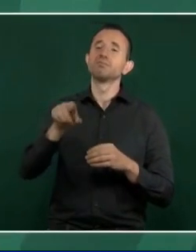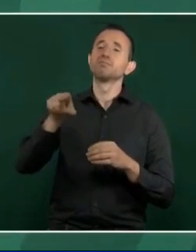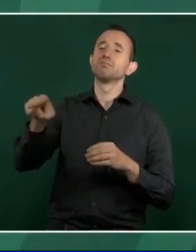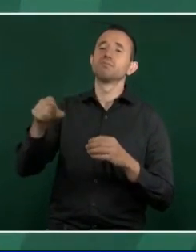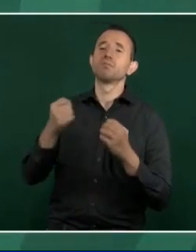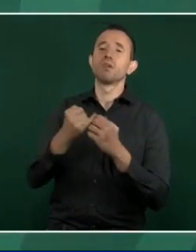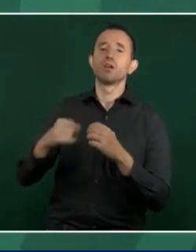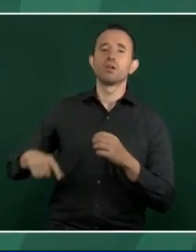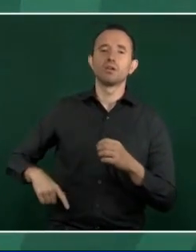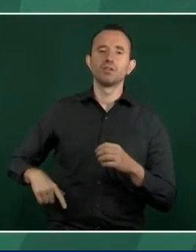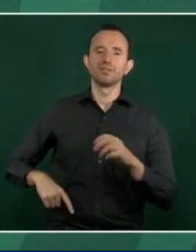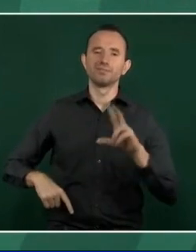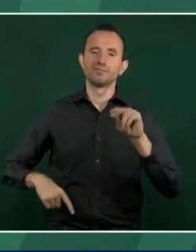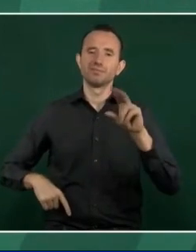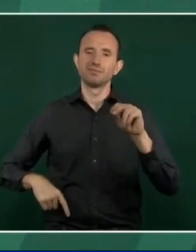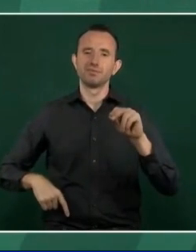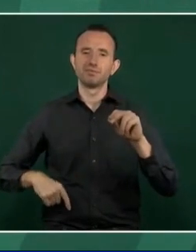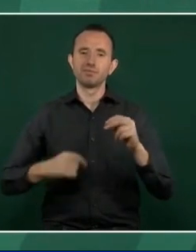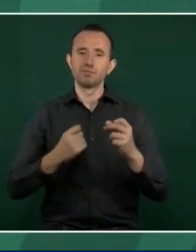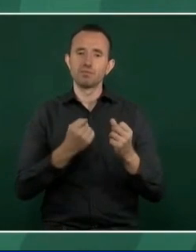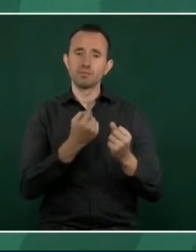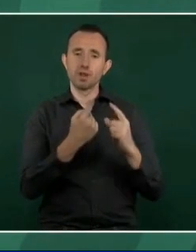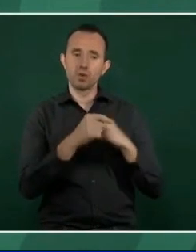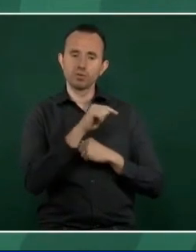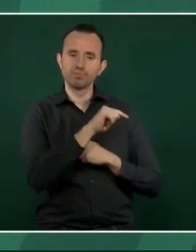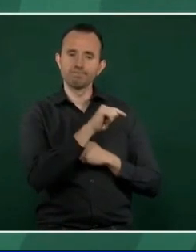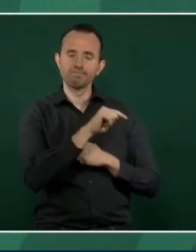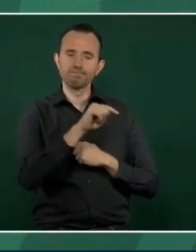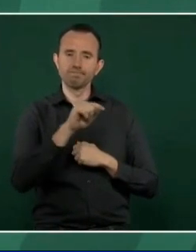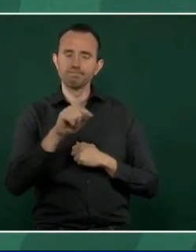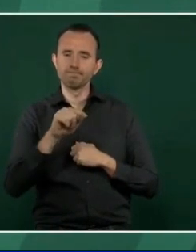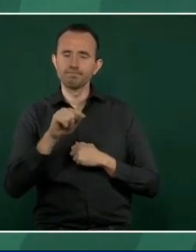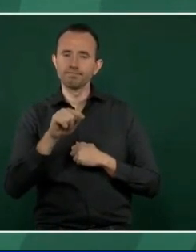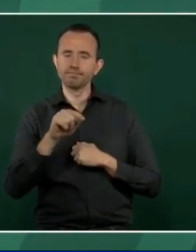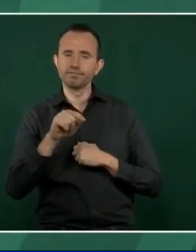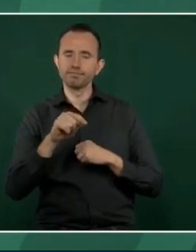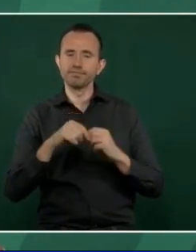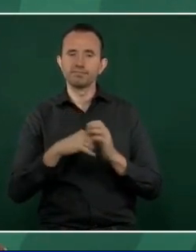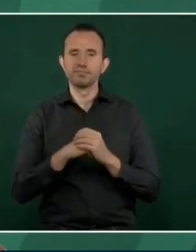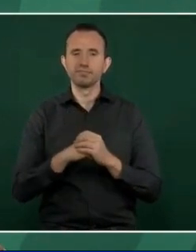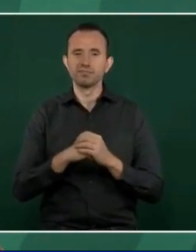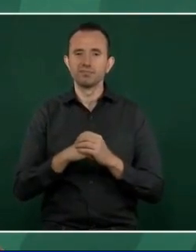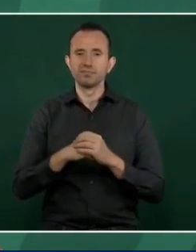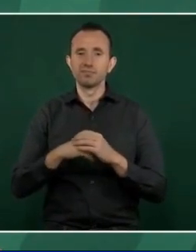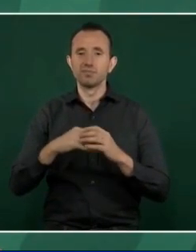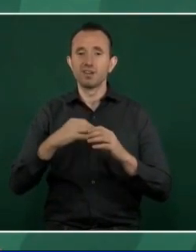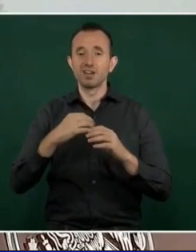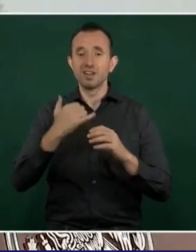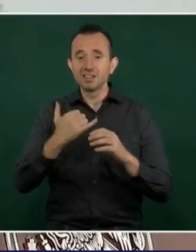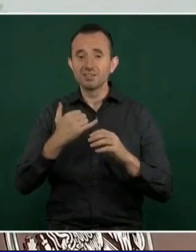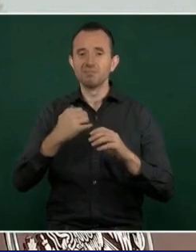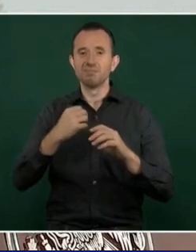Más si se hace el deslinde y se castiga a los responsables. Entonces,